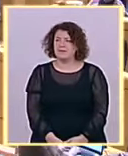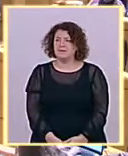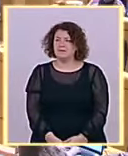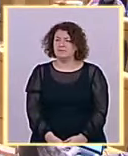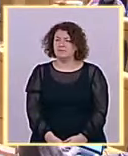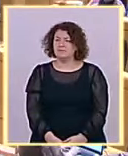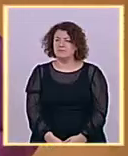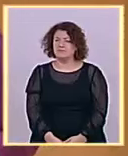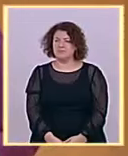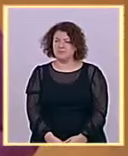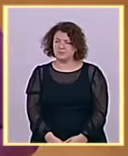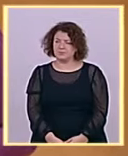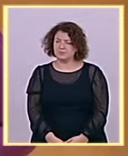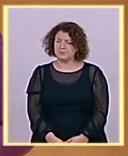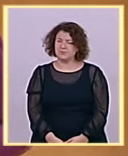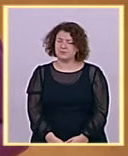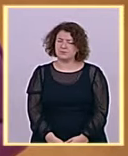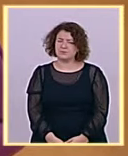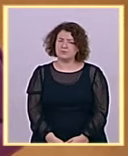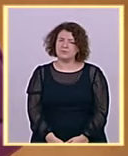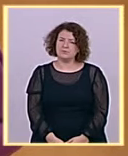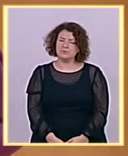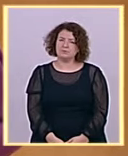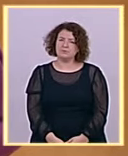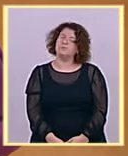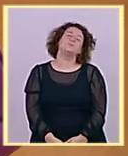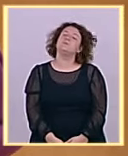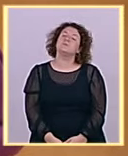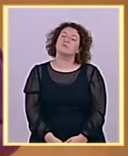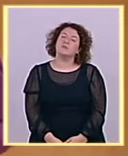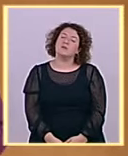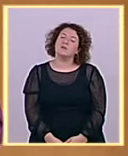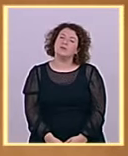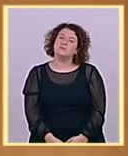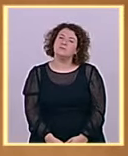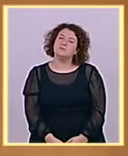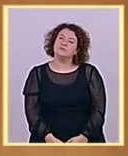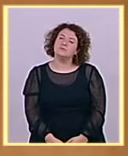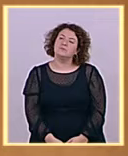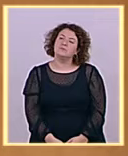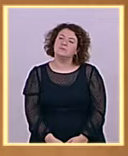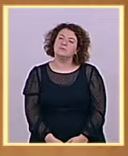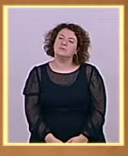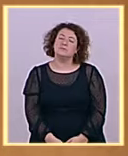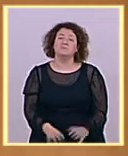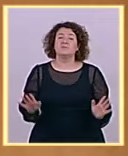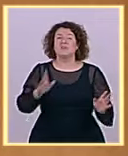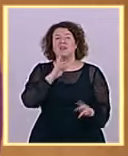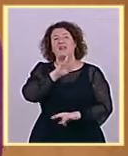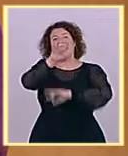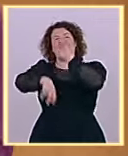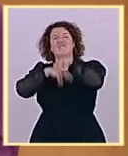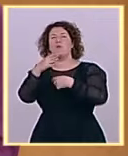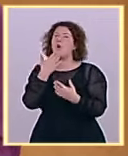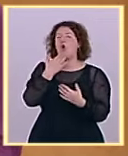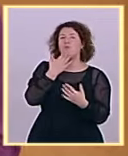Usted dice que las reformas son trajes a medida. Se le olvida a cómo hicieron ustedes las reformas en el